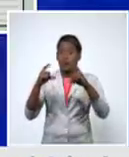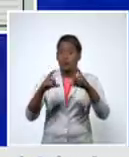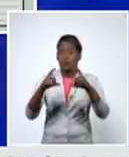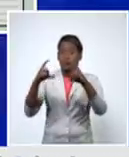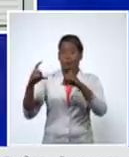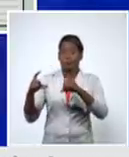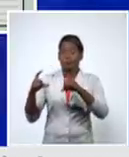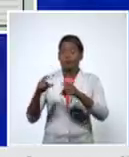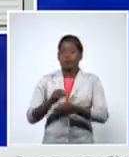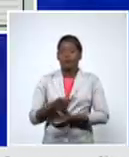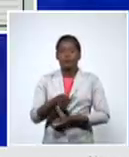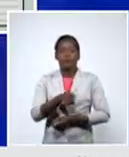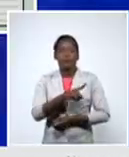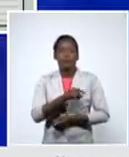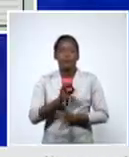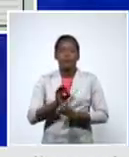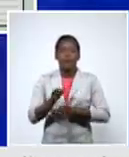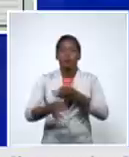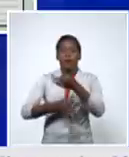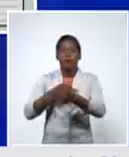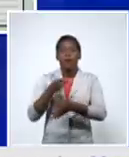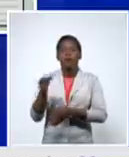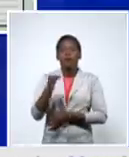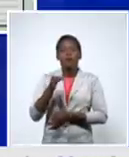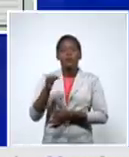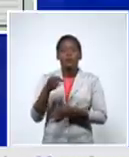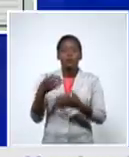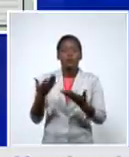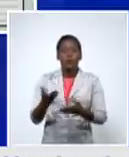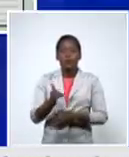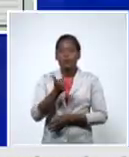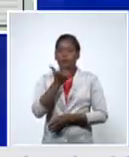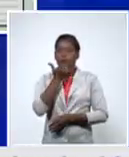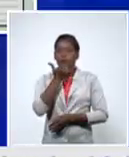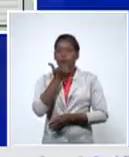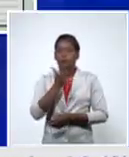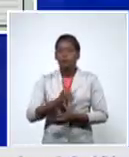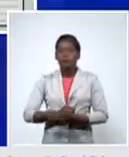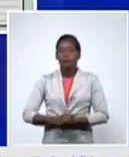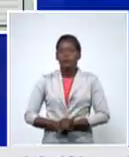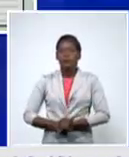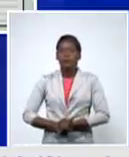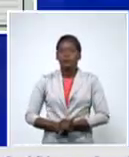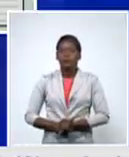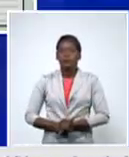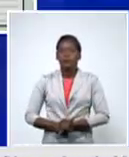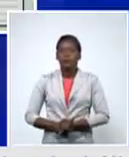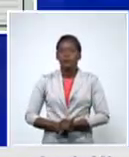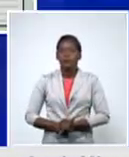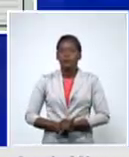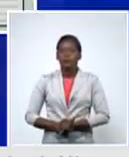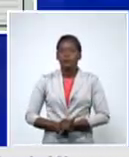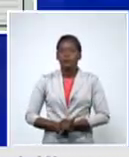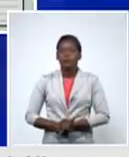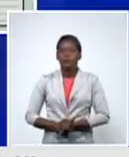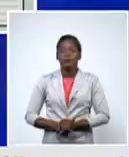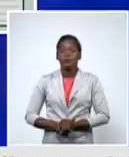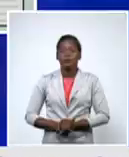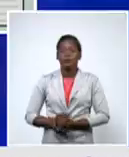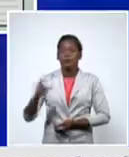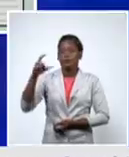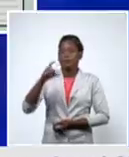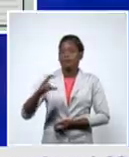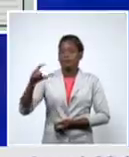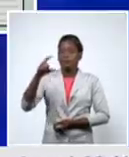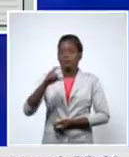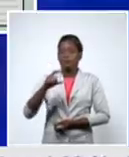días y los municipios con mayor afectación con mayores tasas Camagüey y